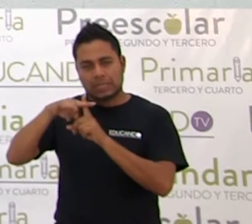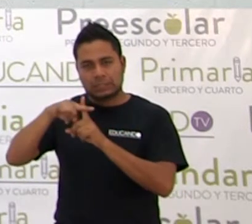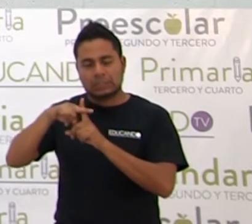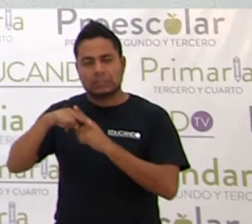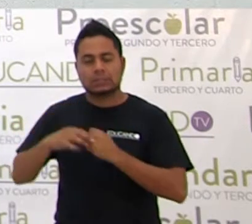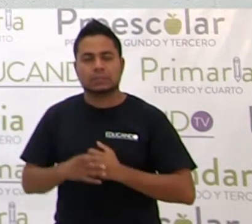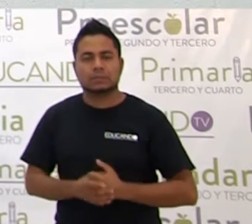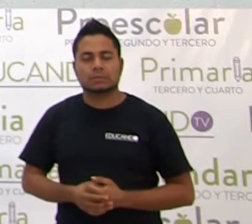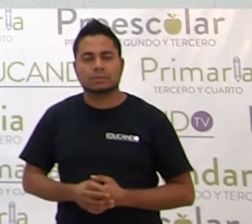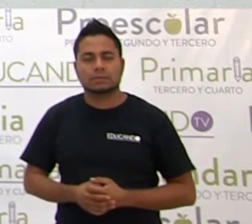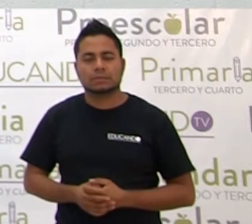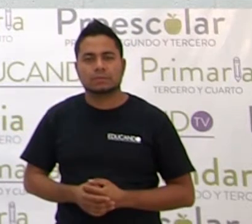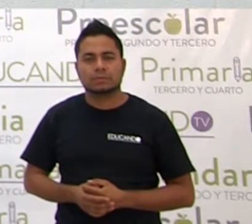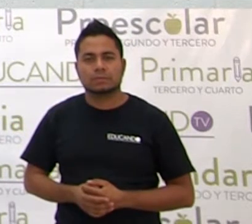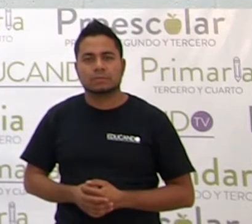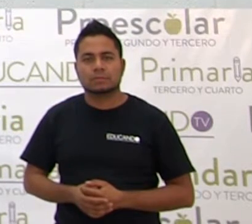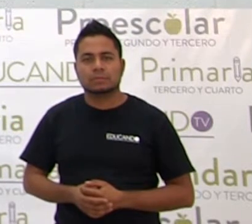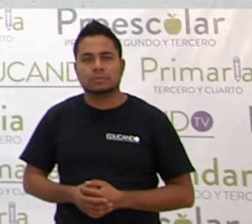¿sí?